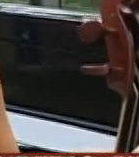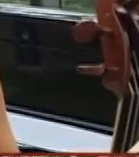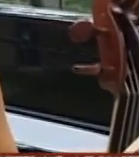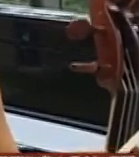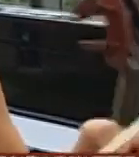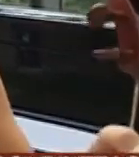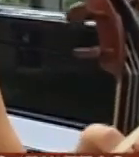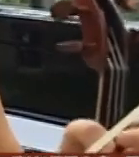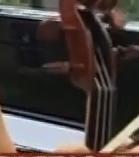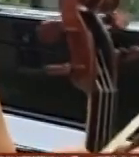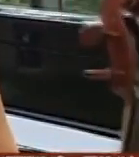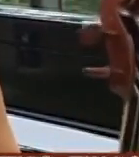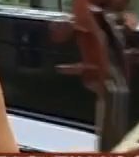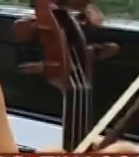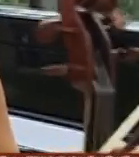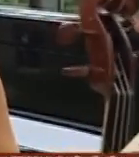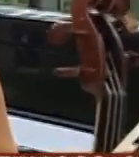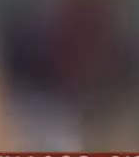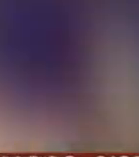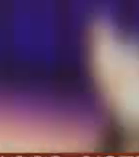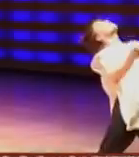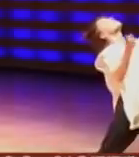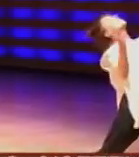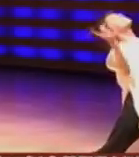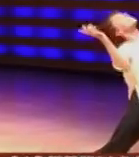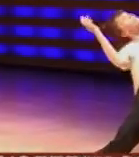metas porque se van a realizar tarde o temprano